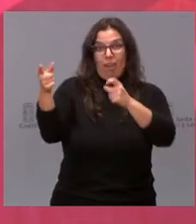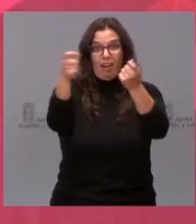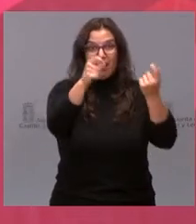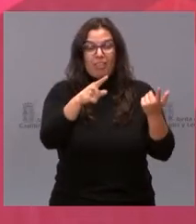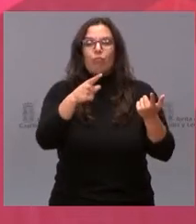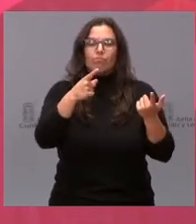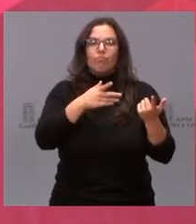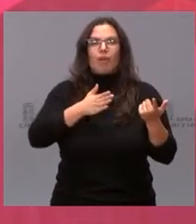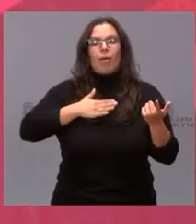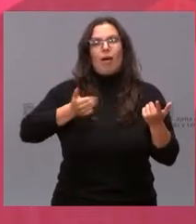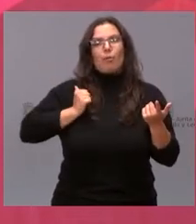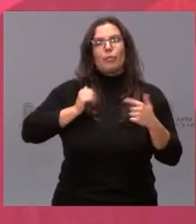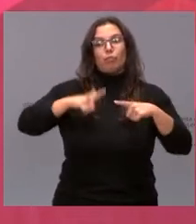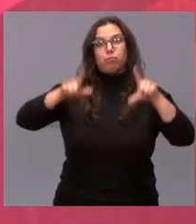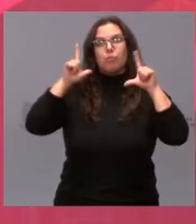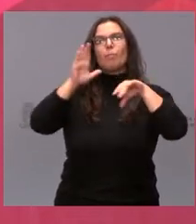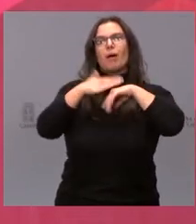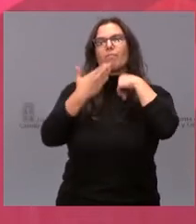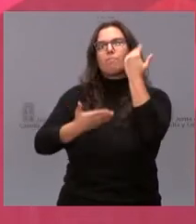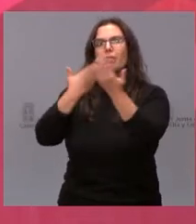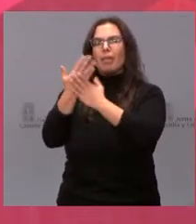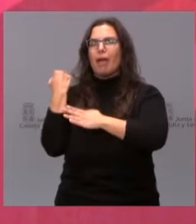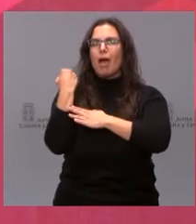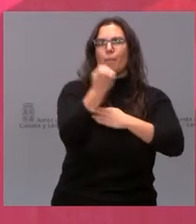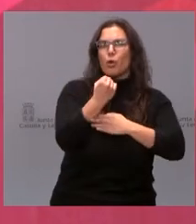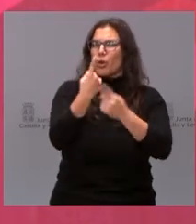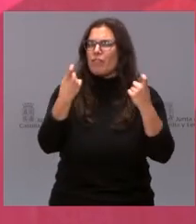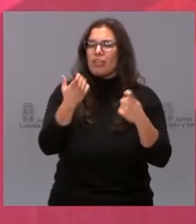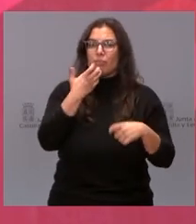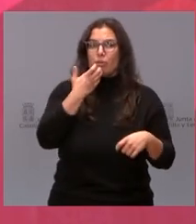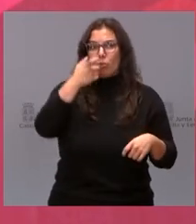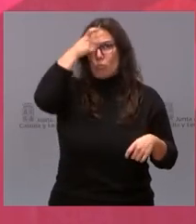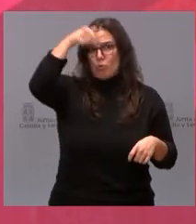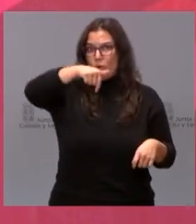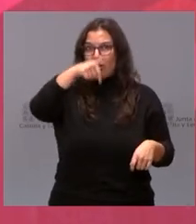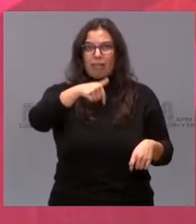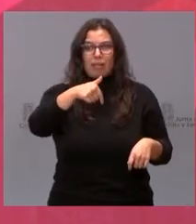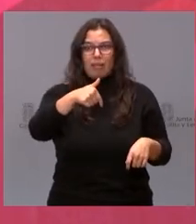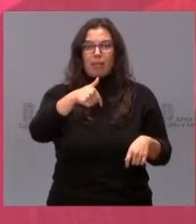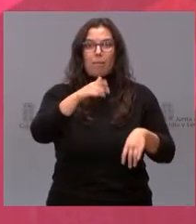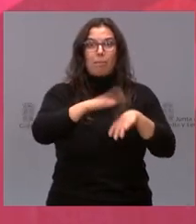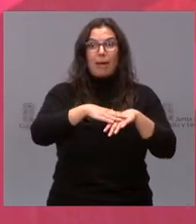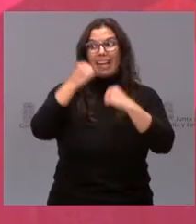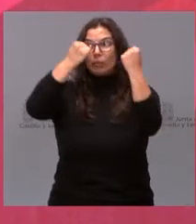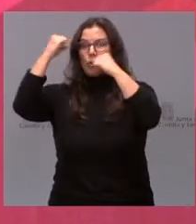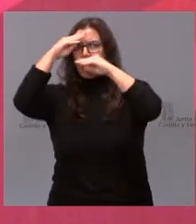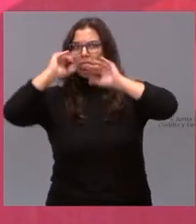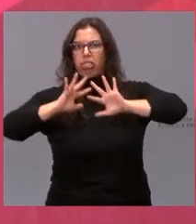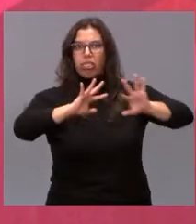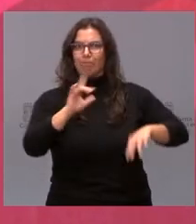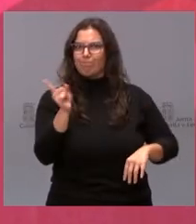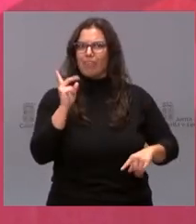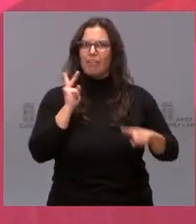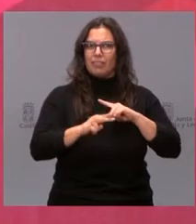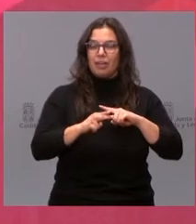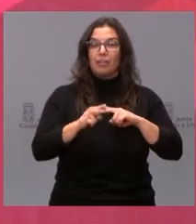soliditar el apoyo necesario que necesitan localidades como la nuestra para no caer en el olvido institucional y, como